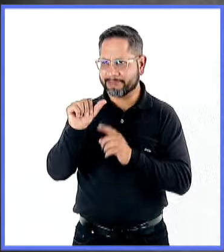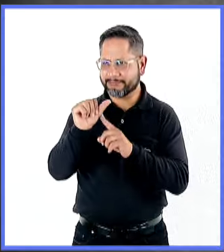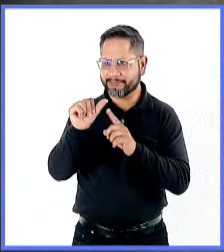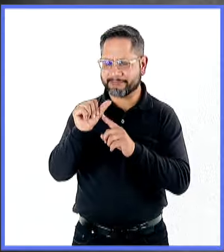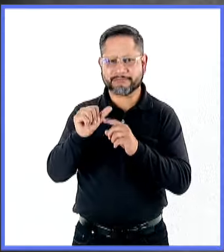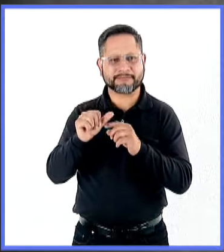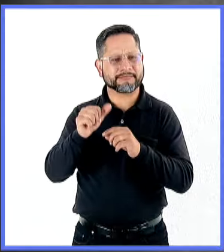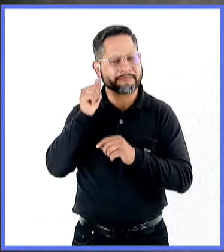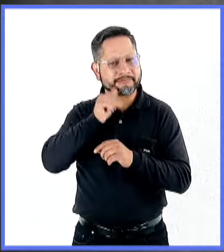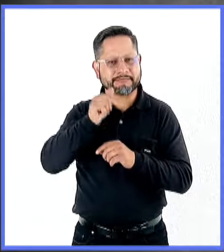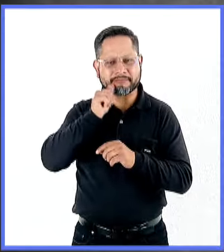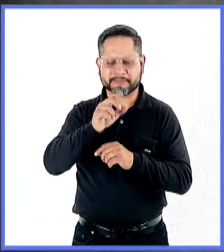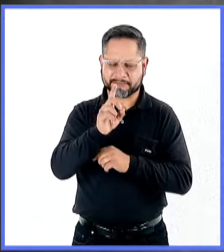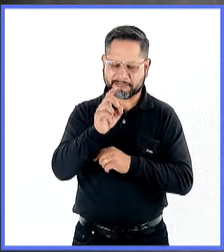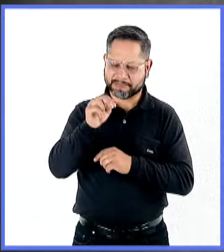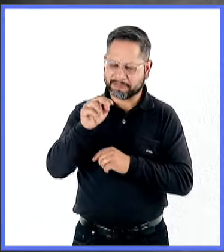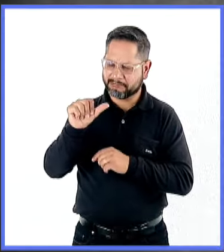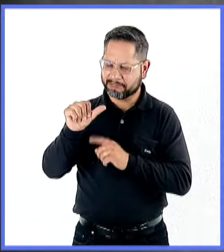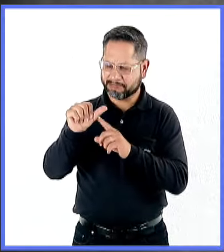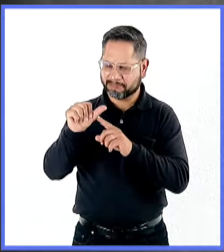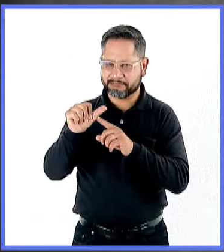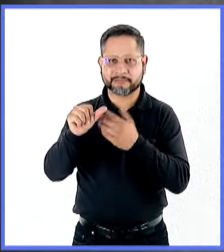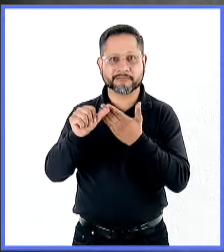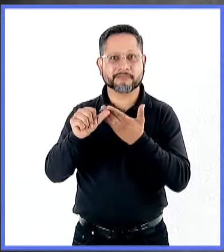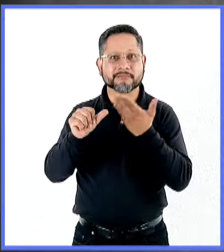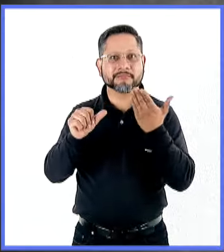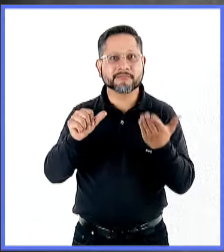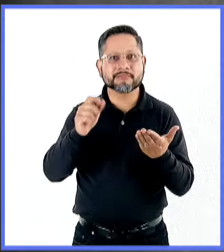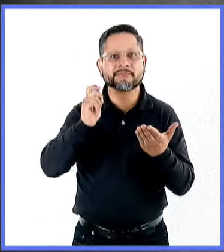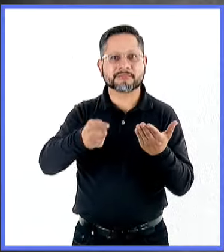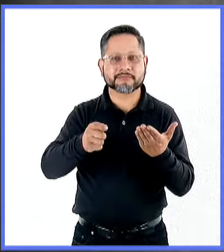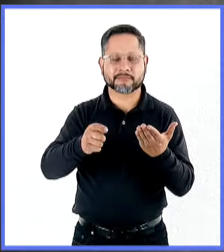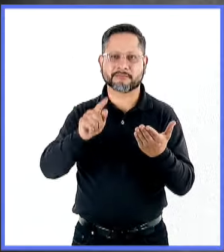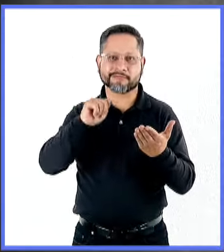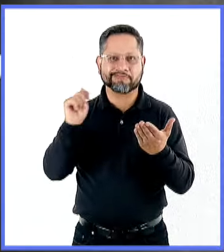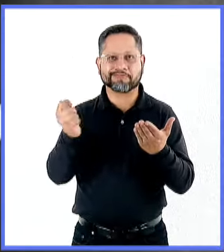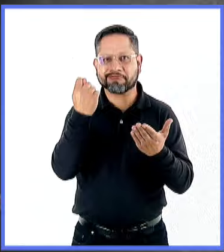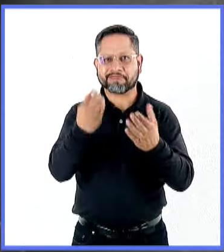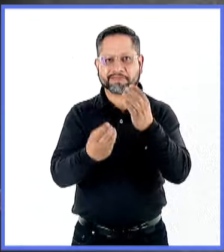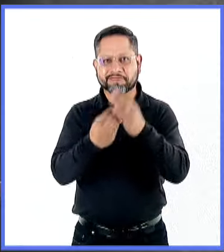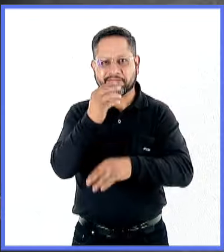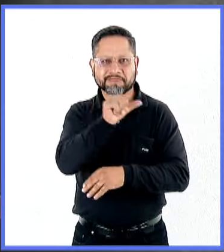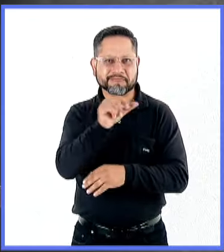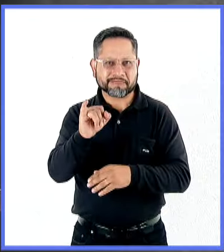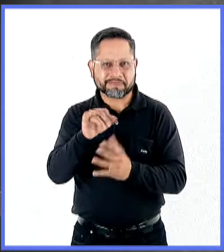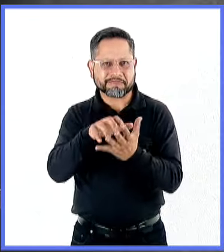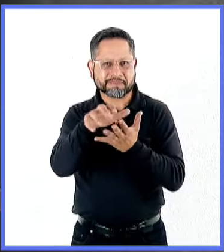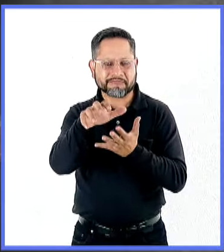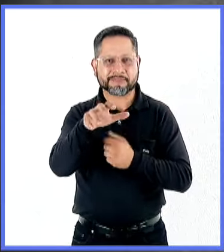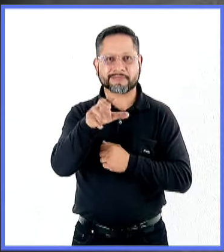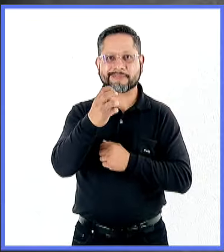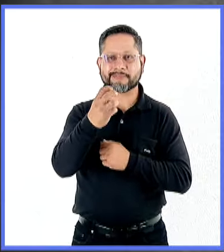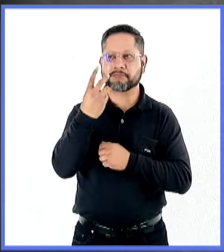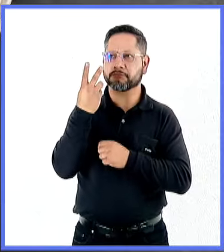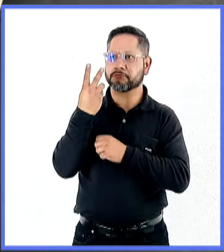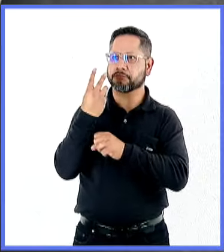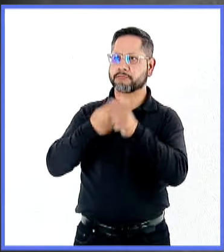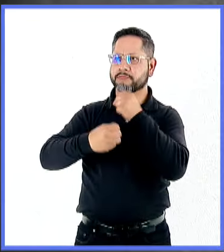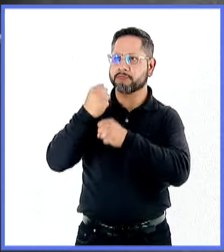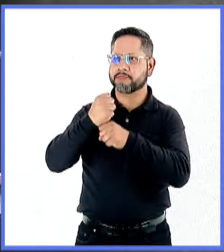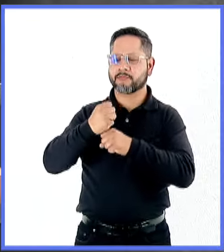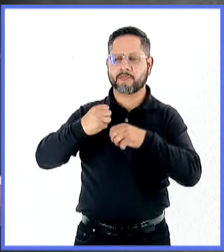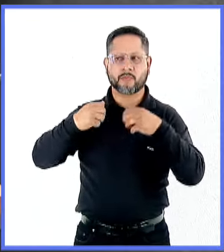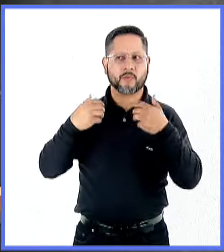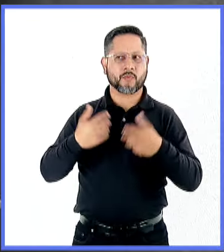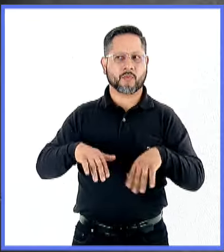divulgación sobre el DNA. Ahora es sobre la inteligencia artificial. Desde hace unos dos años dijimos, oye, esto